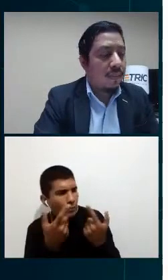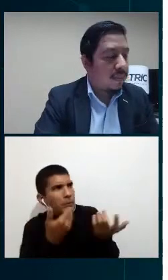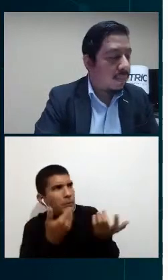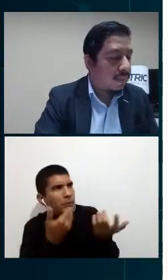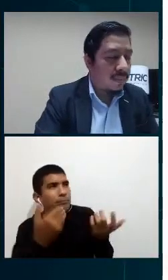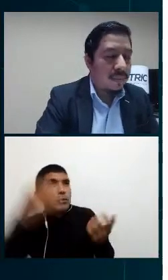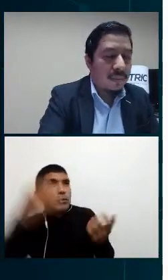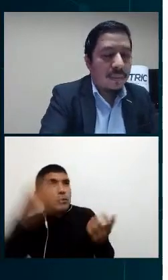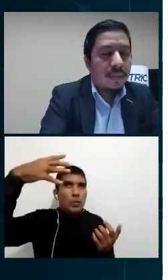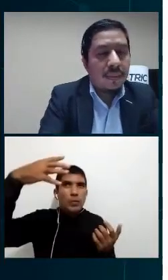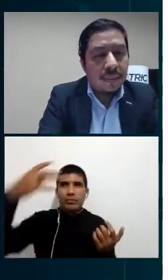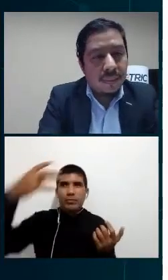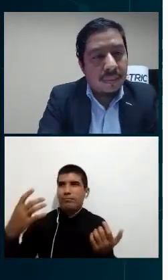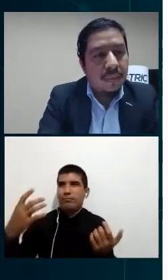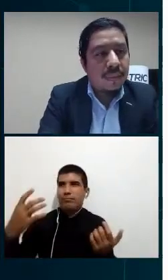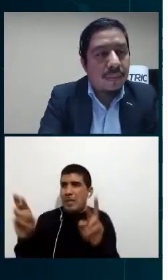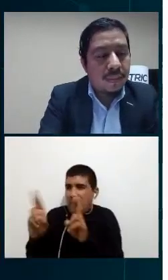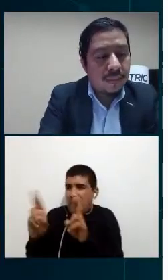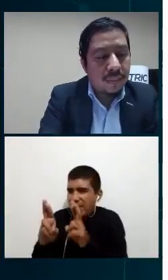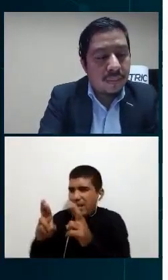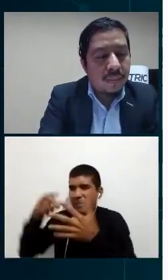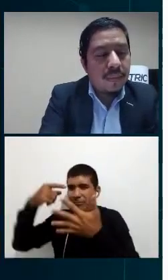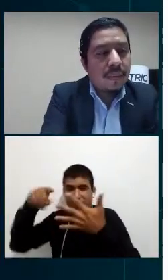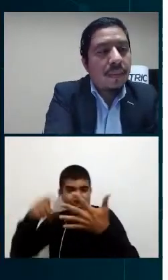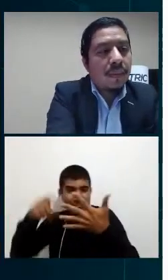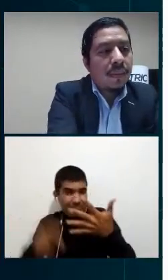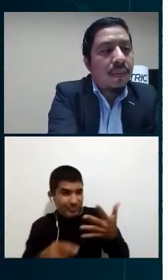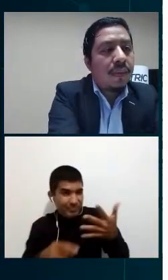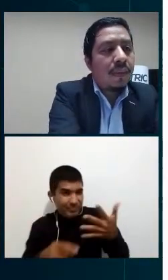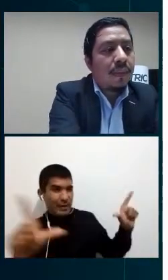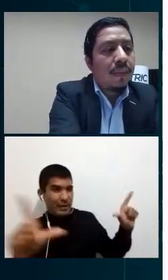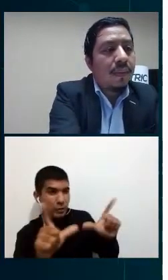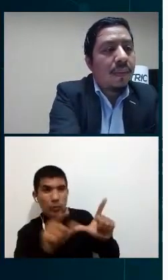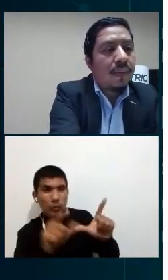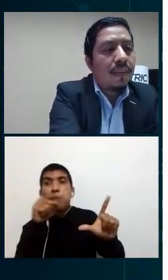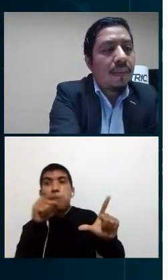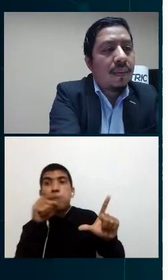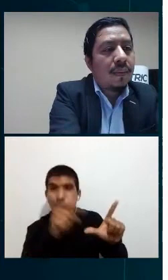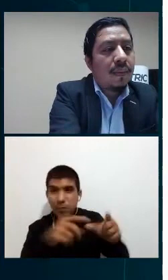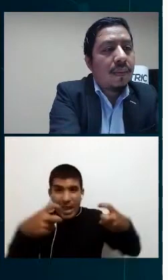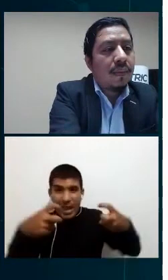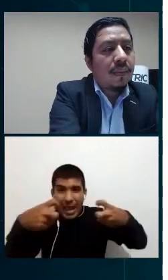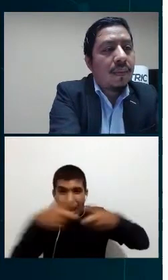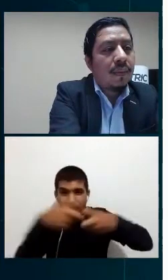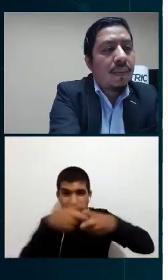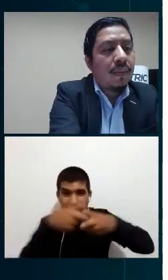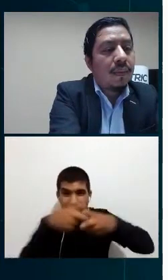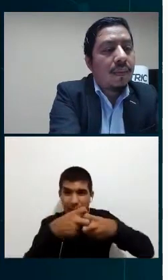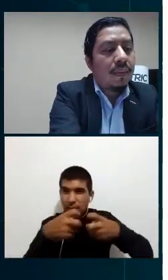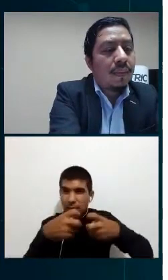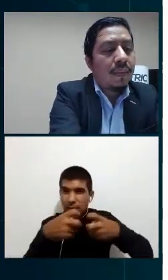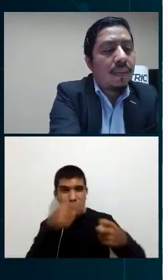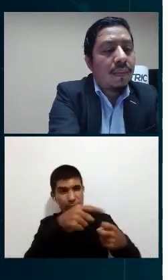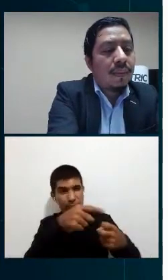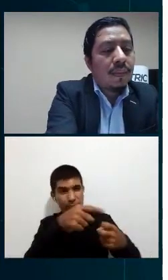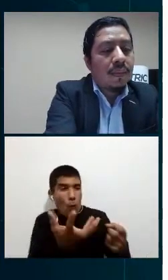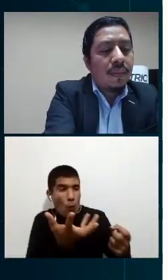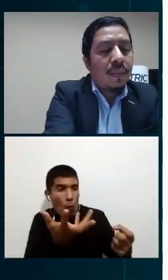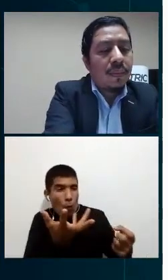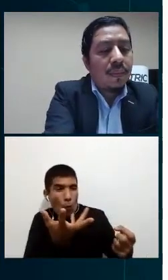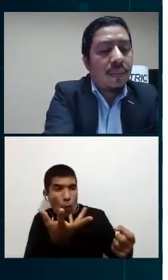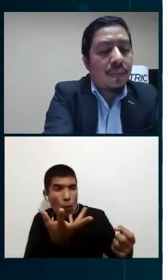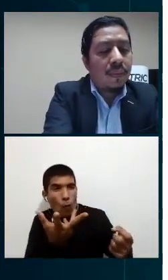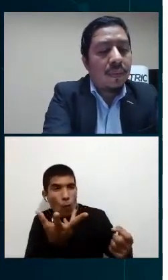de EECSA para su implementación es necesario que EECSA realice inversiones en medidores